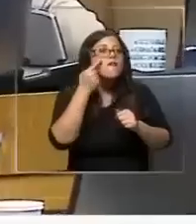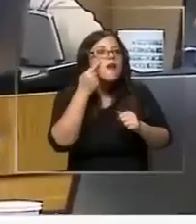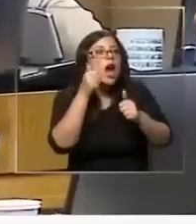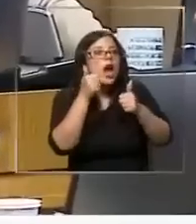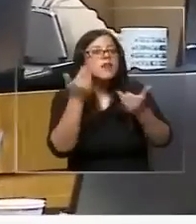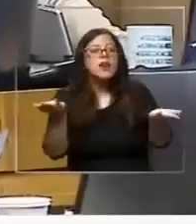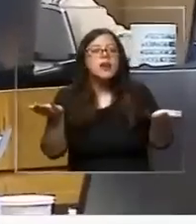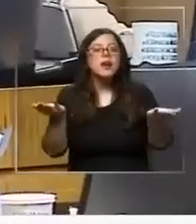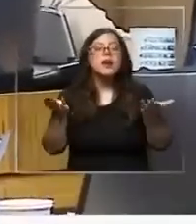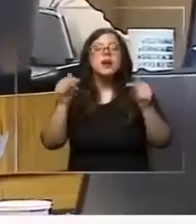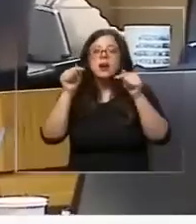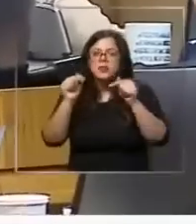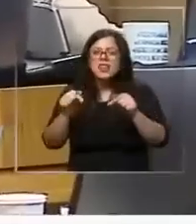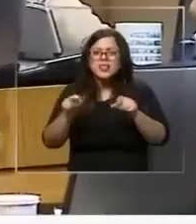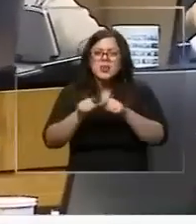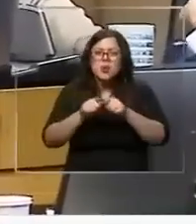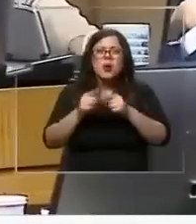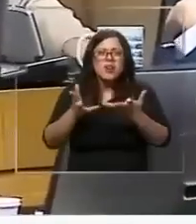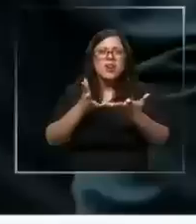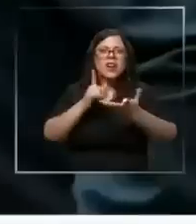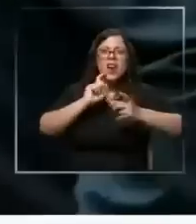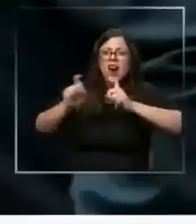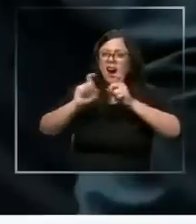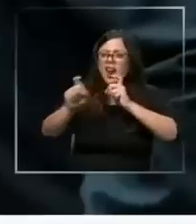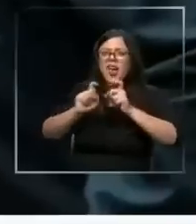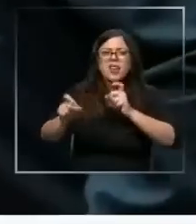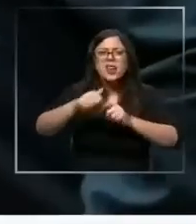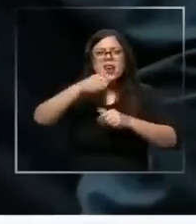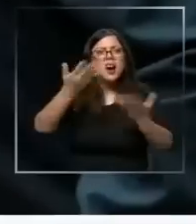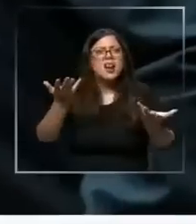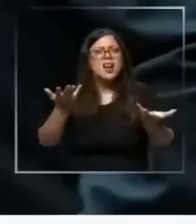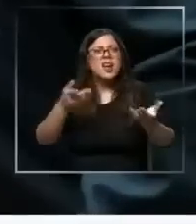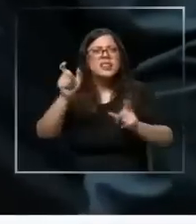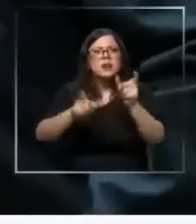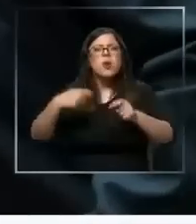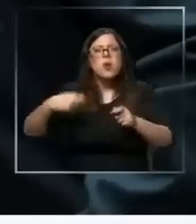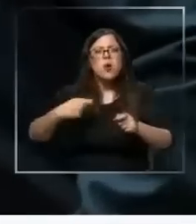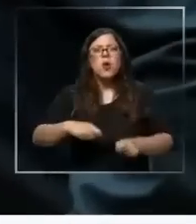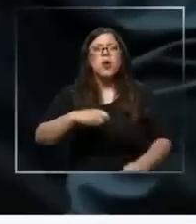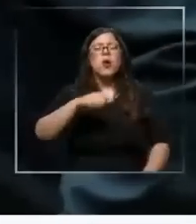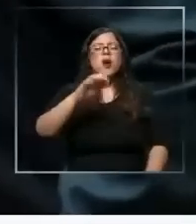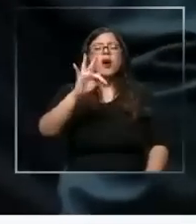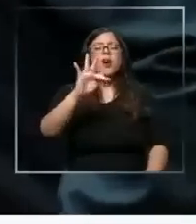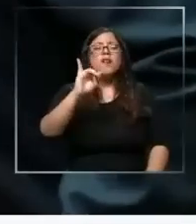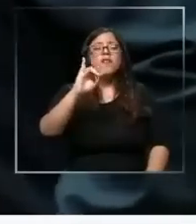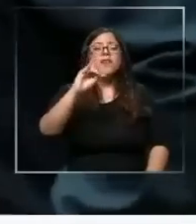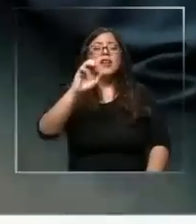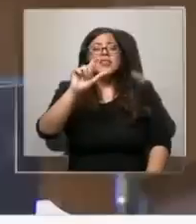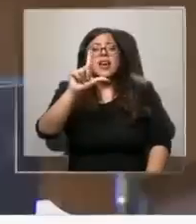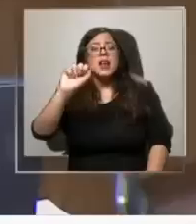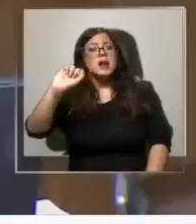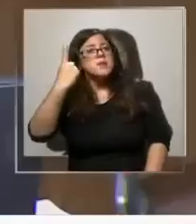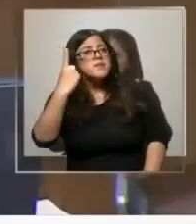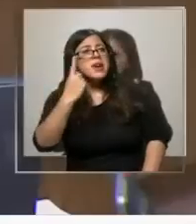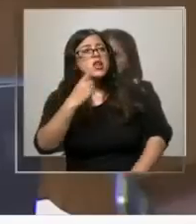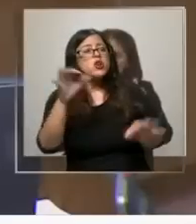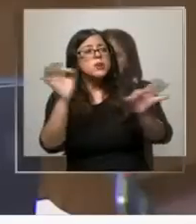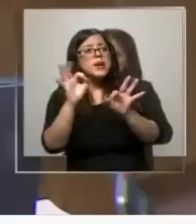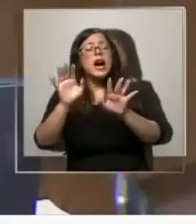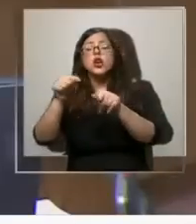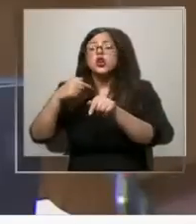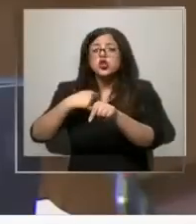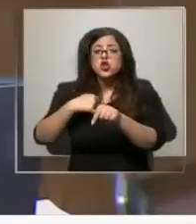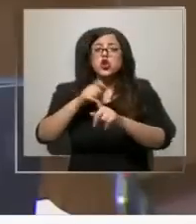Declaraciones que motivaron la reacción y el repudio transversal de los senadores, siendo Fidel Espinosa el primero en intervenir en sala. Yo quiero